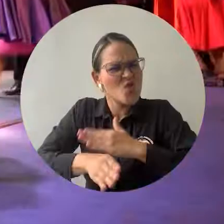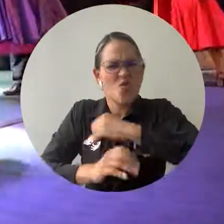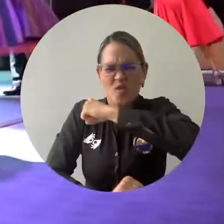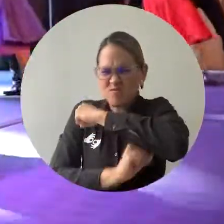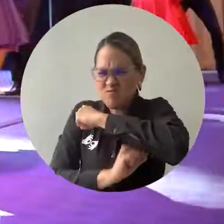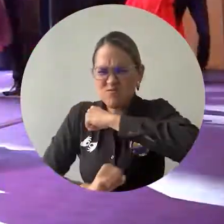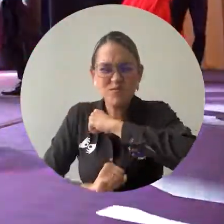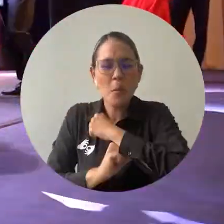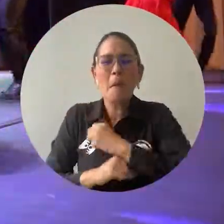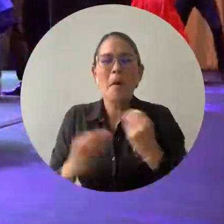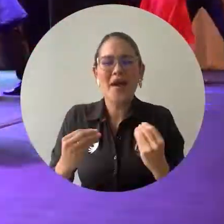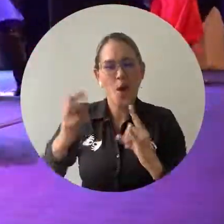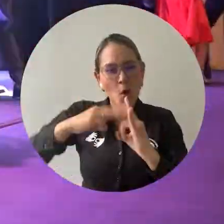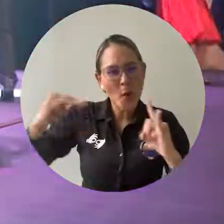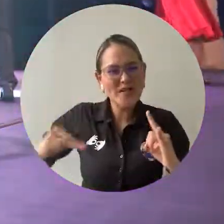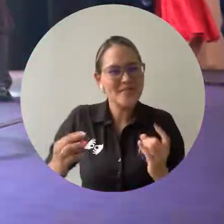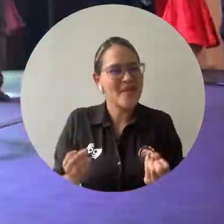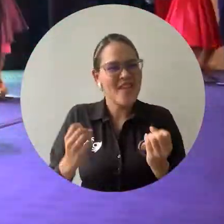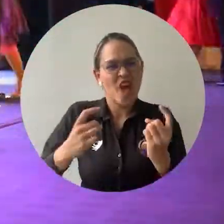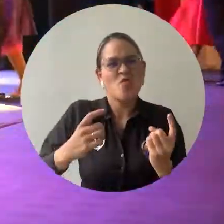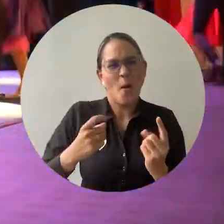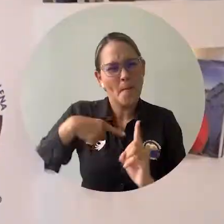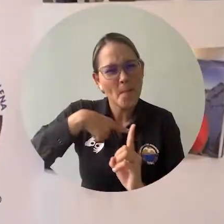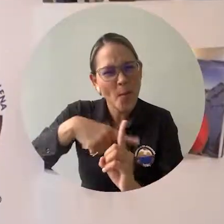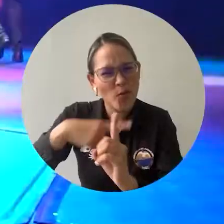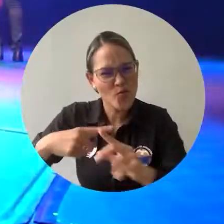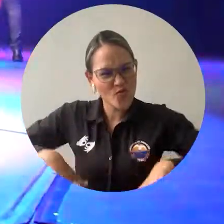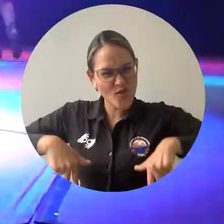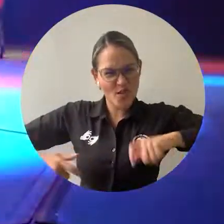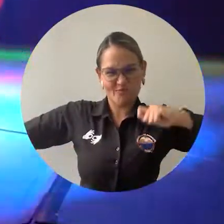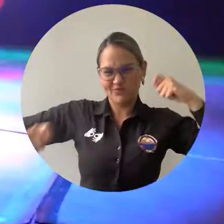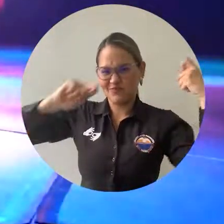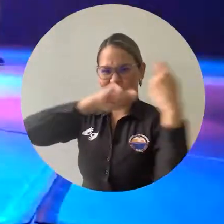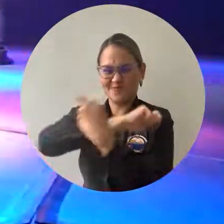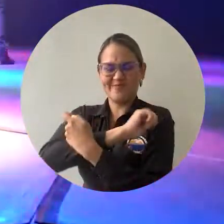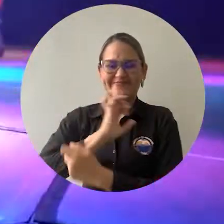seguirá transformando vidas positivamente. Gracias por contribuir a ella.